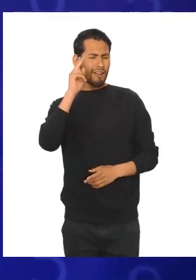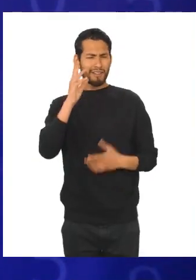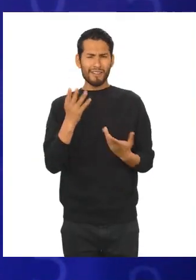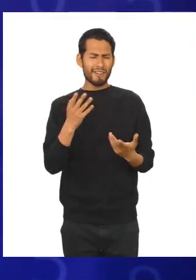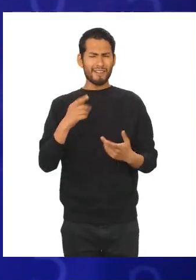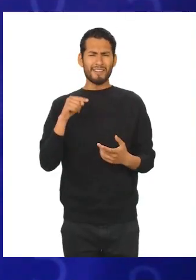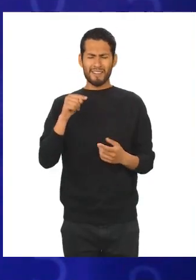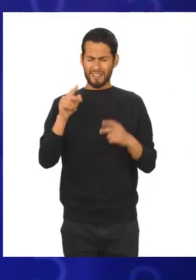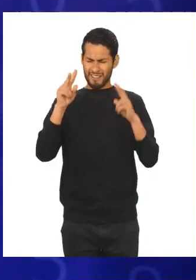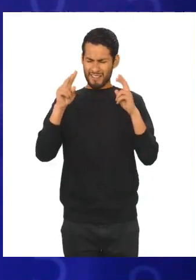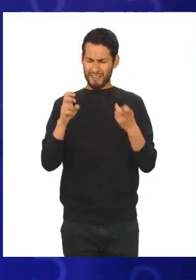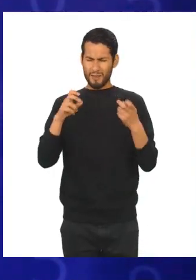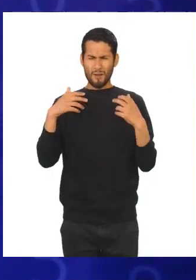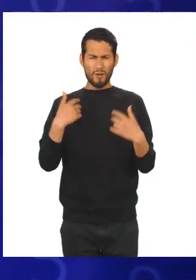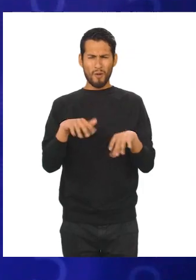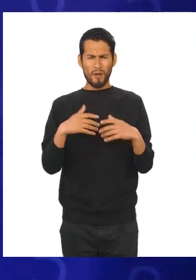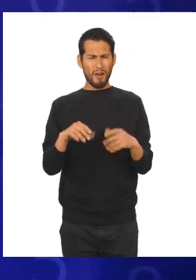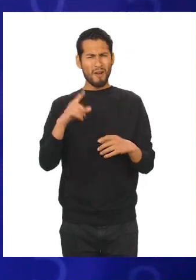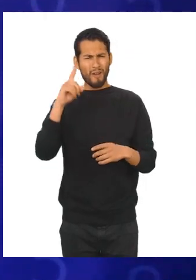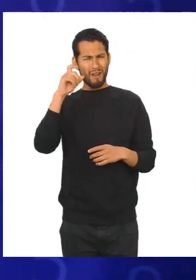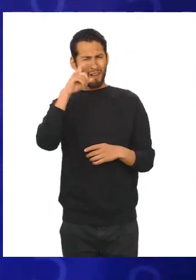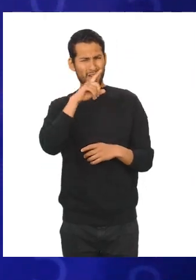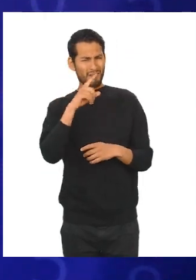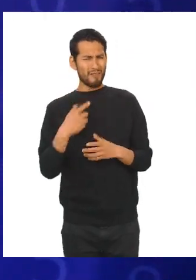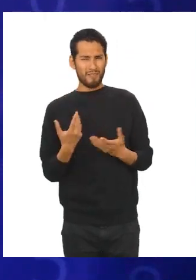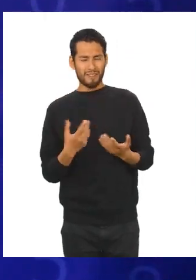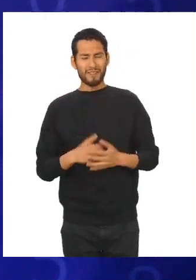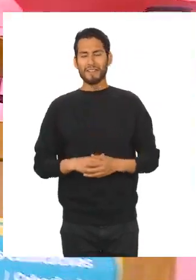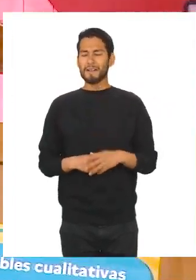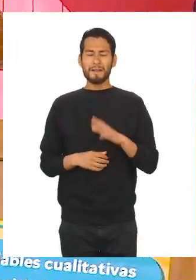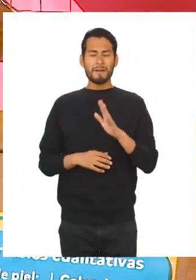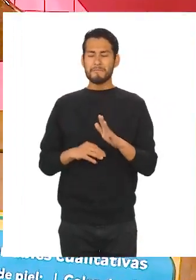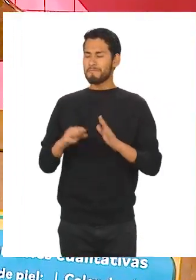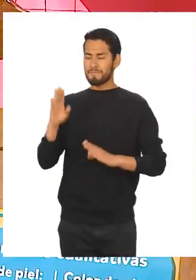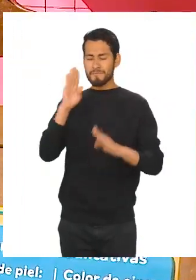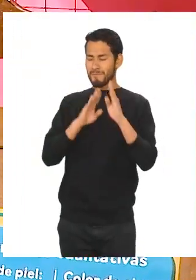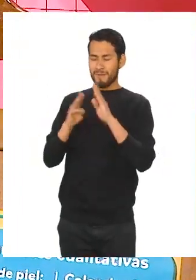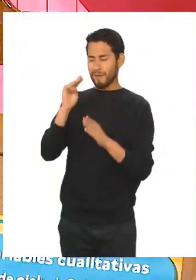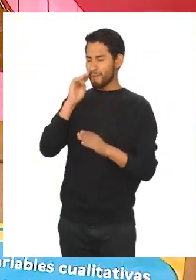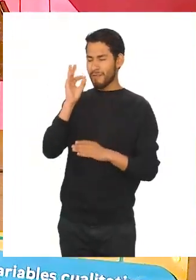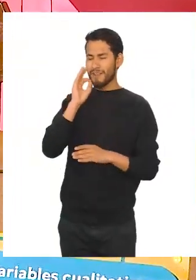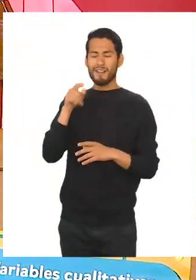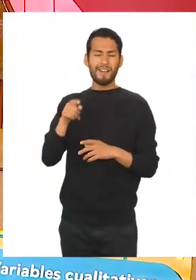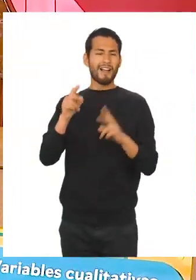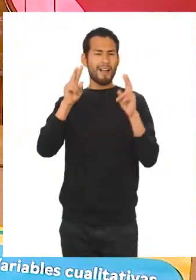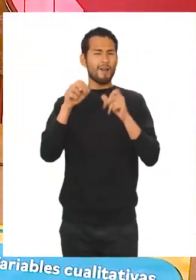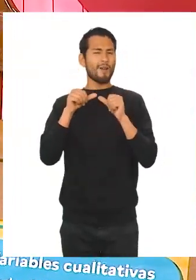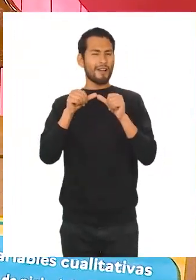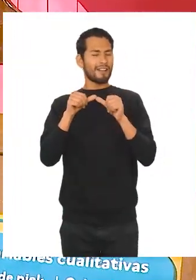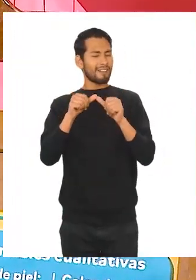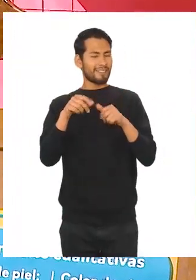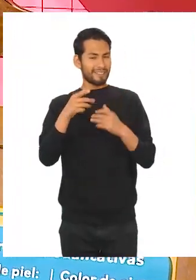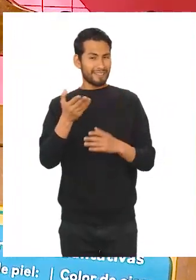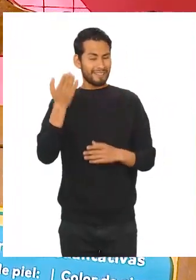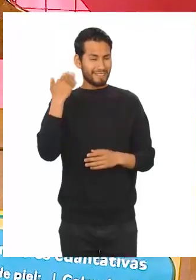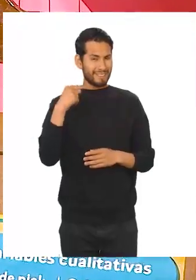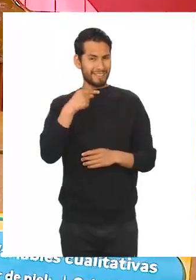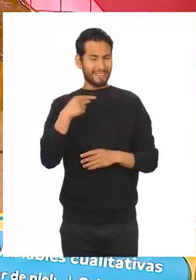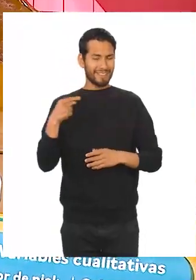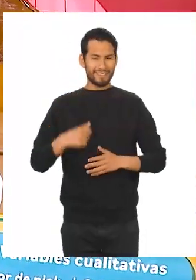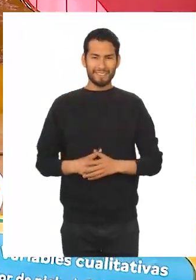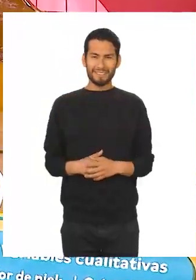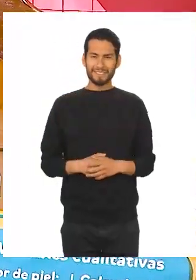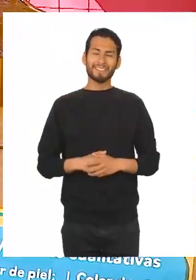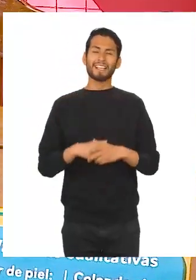Profe, la verdad que el nombre del tema me parece un poco complicado. ¡Ajá! No tienes por qué preocuparte, Maffer, pues el tema es la continuación del que vimos la